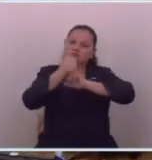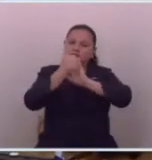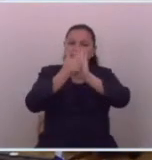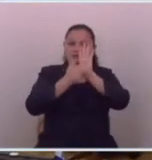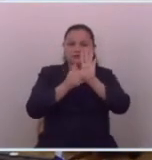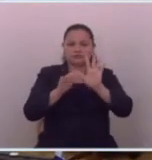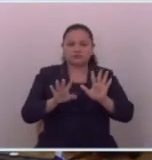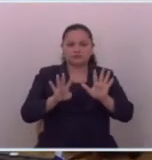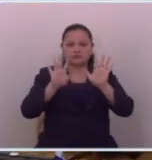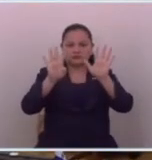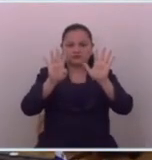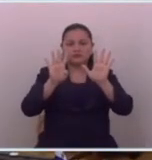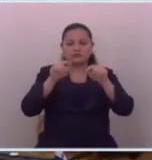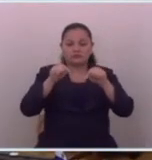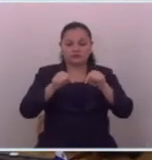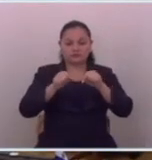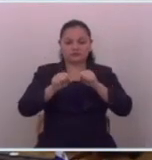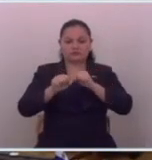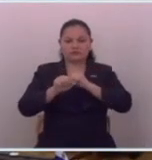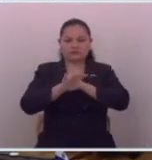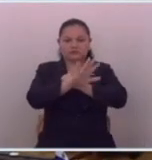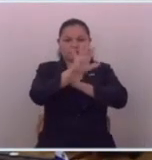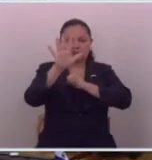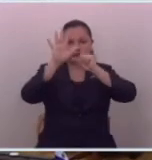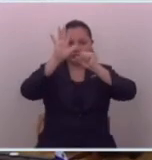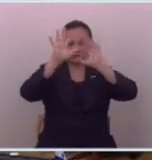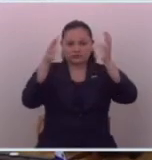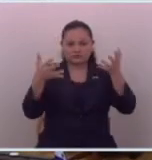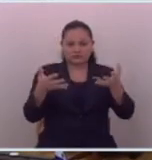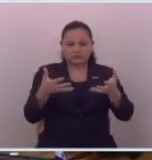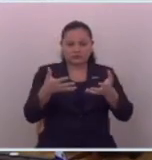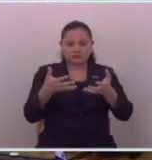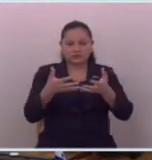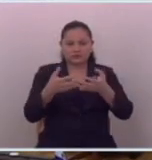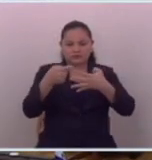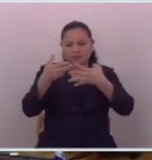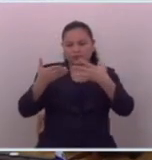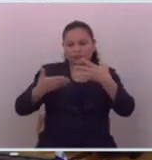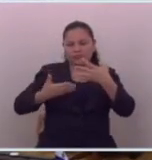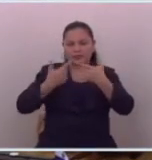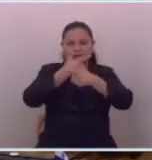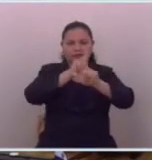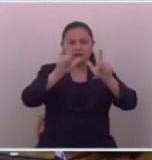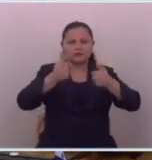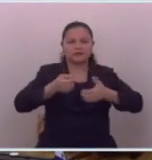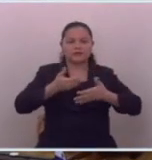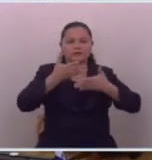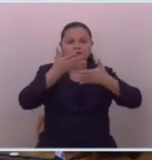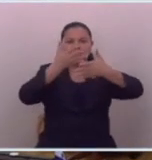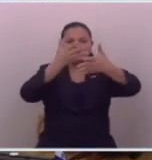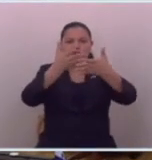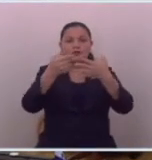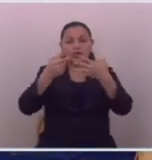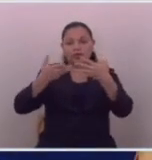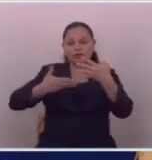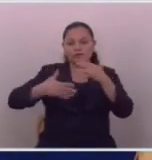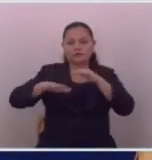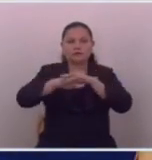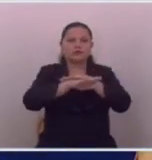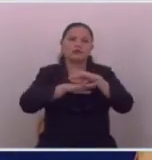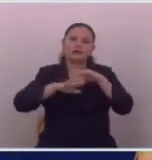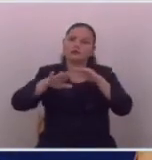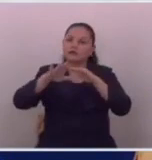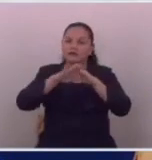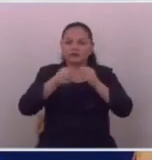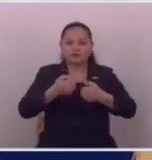artículo 19 de la Declaración Universal de los Derechos Humanos, la libertad de expresión es un derecho fundamental